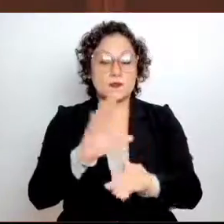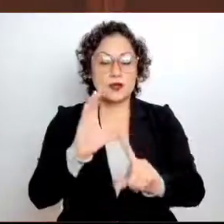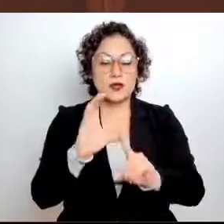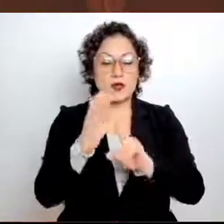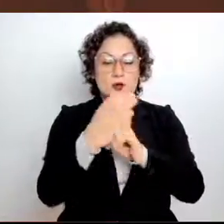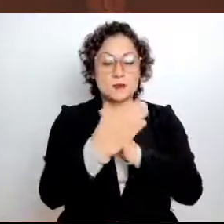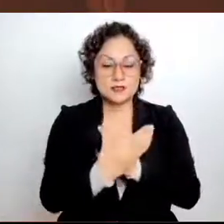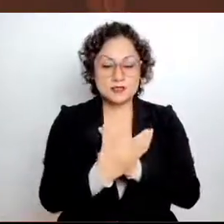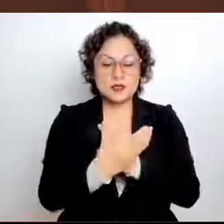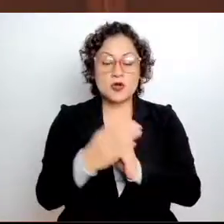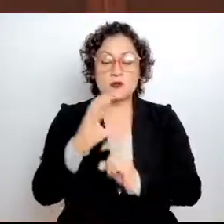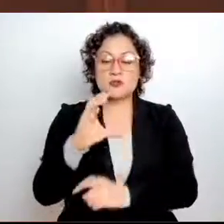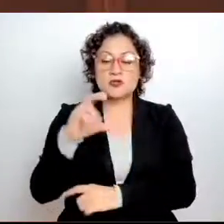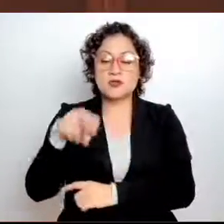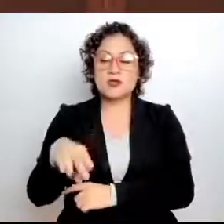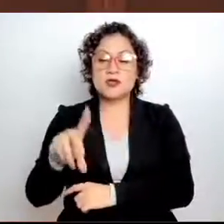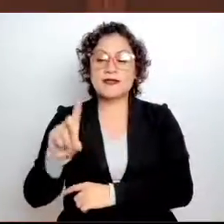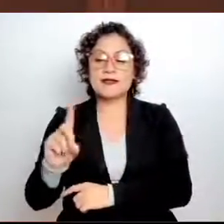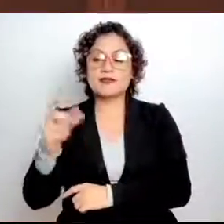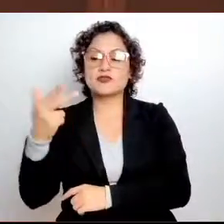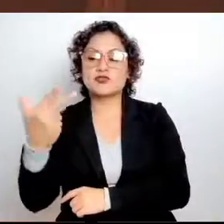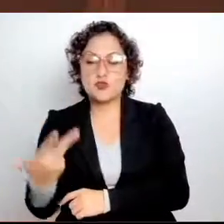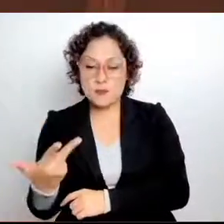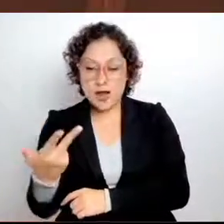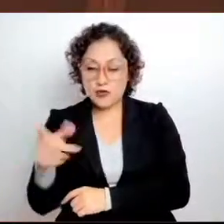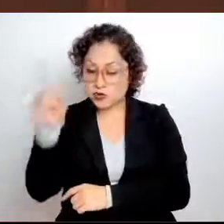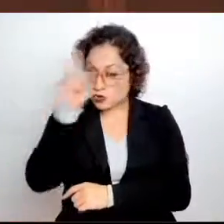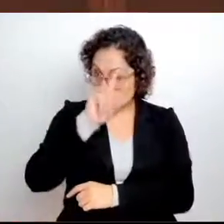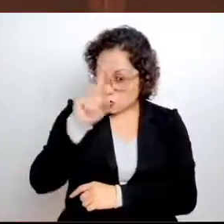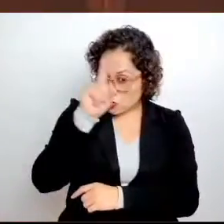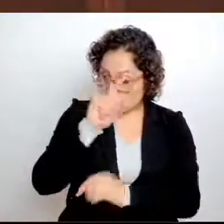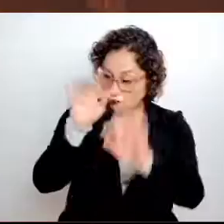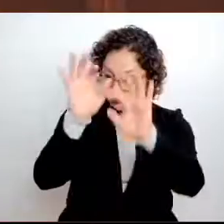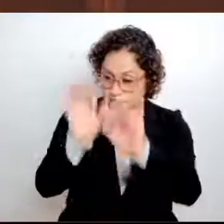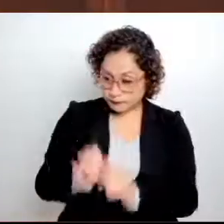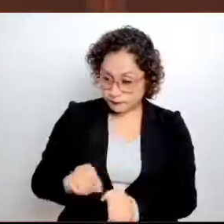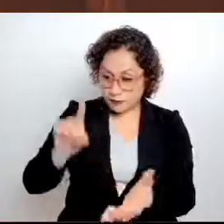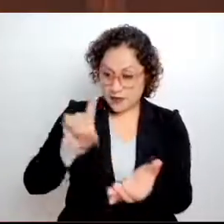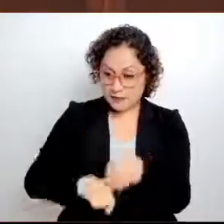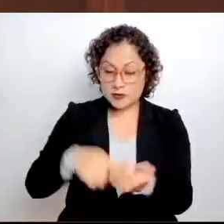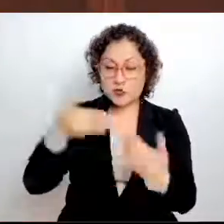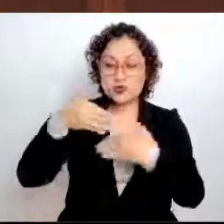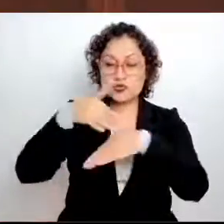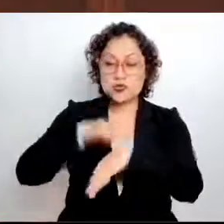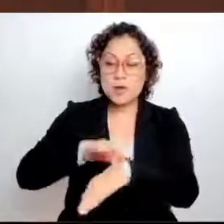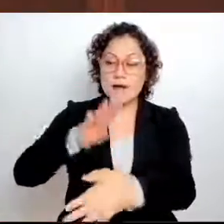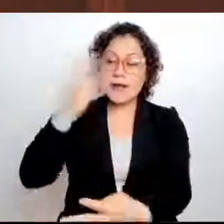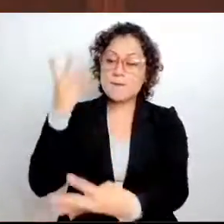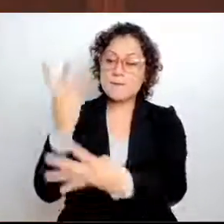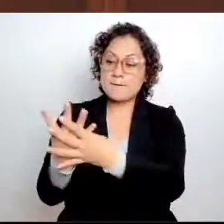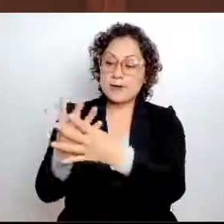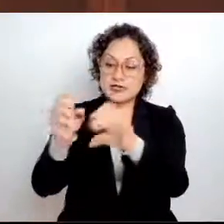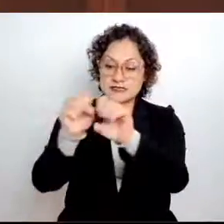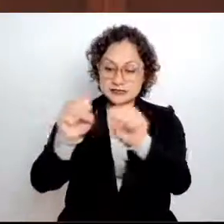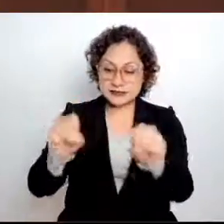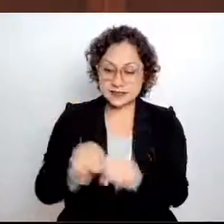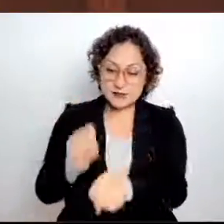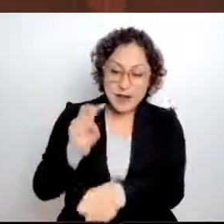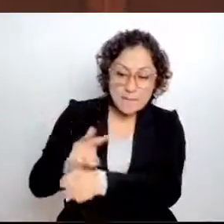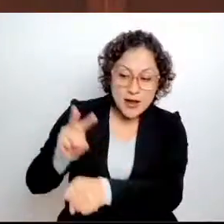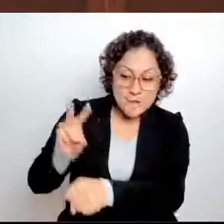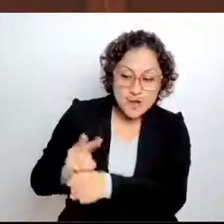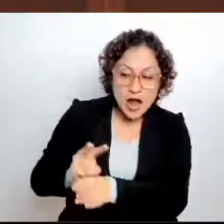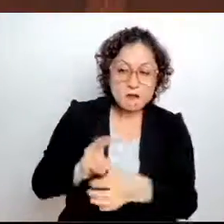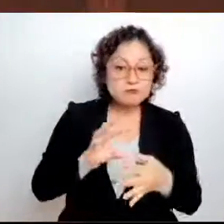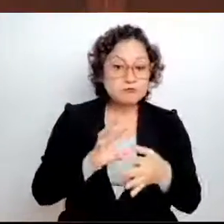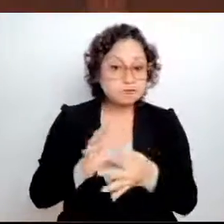de Derechos Humanos en el Diagnóstico Nacional de Supervisión Penitenciaria y concretamente en el